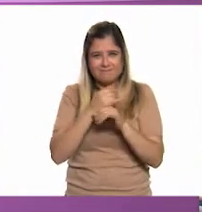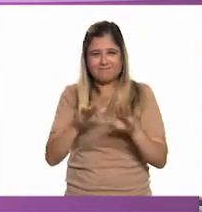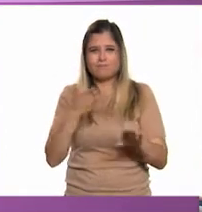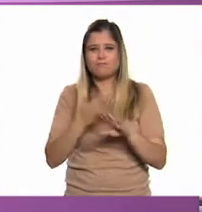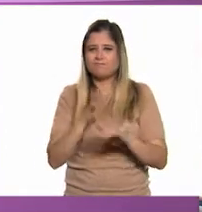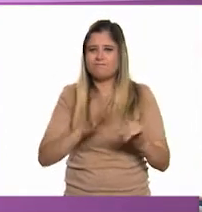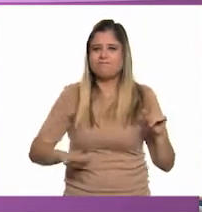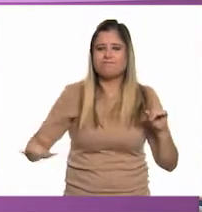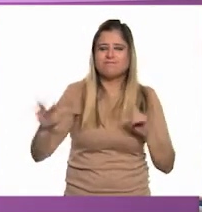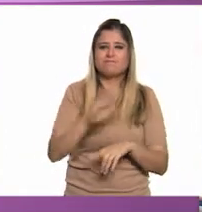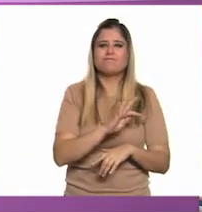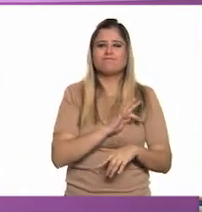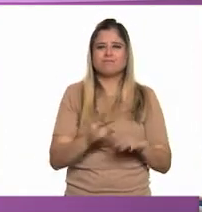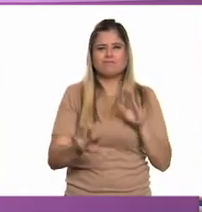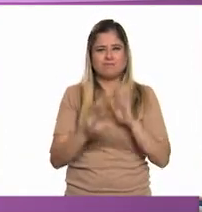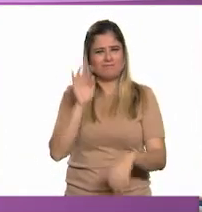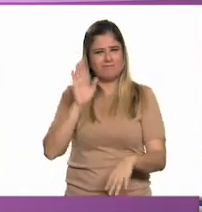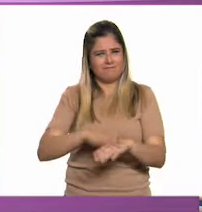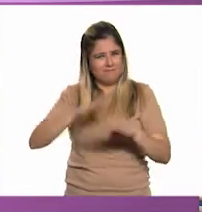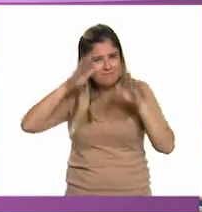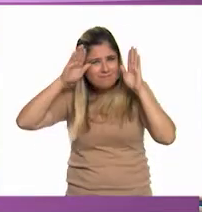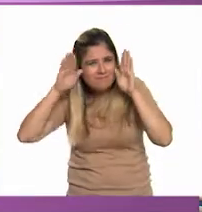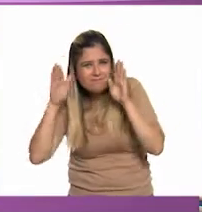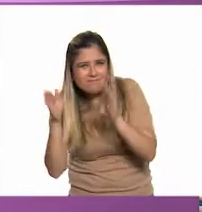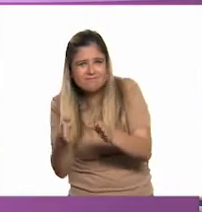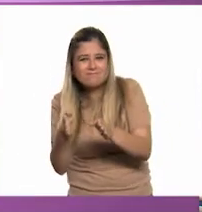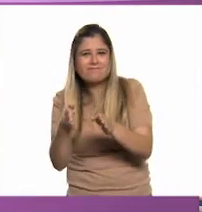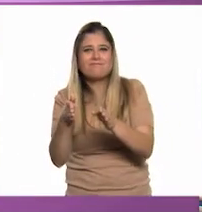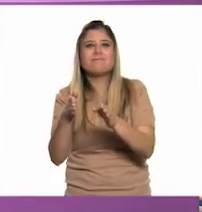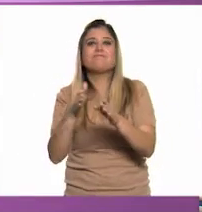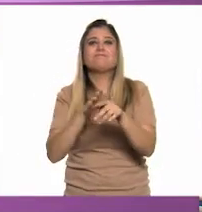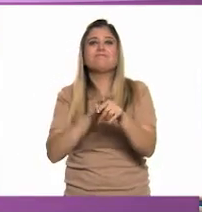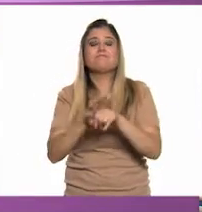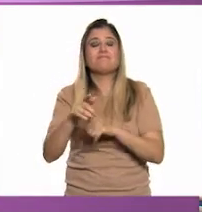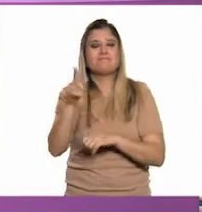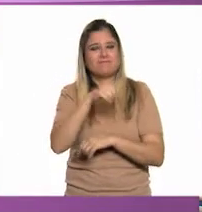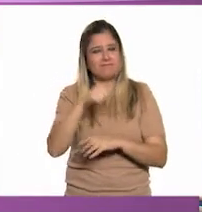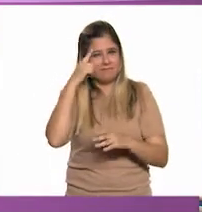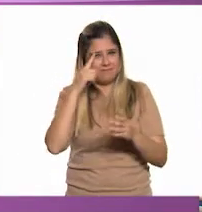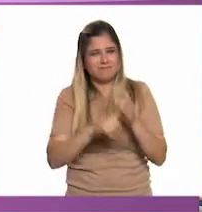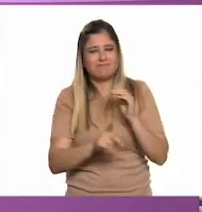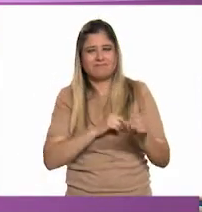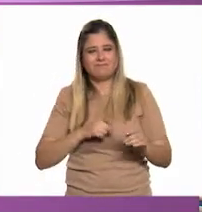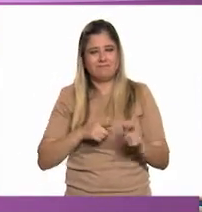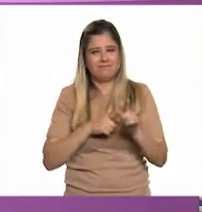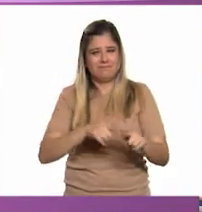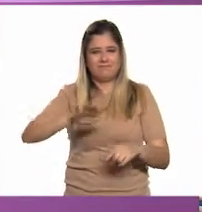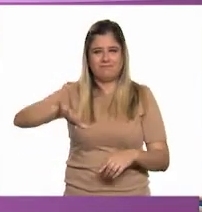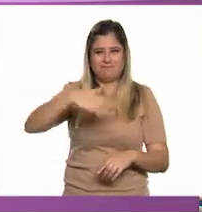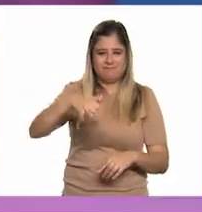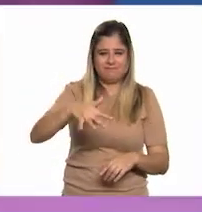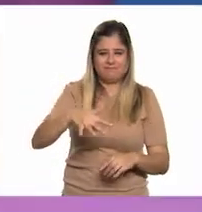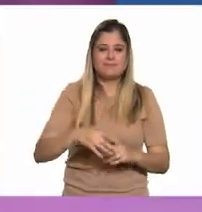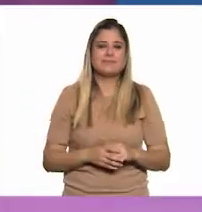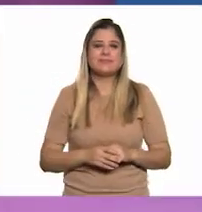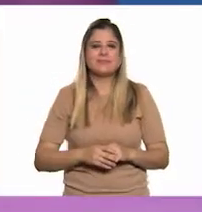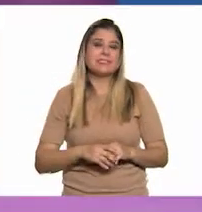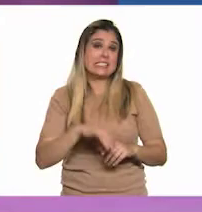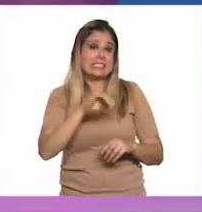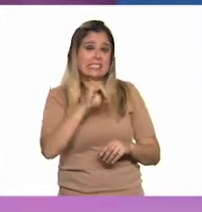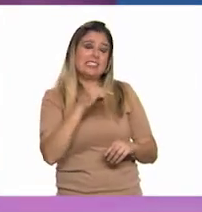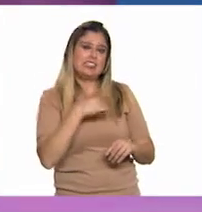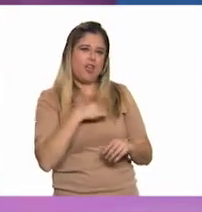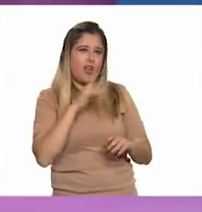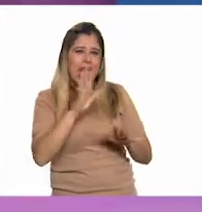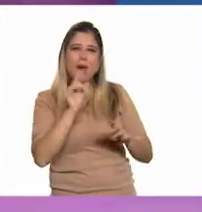general y podemos encontrar algo más específico por lo que creo que debemos seguir buscando. Sí. Bueno, a mí me da una